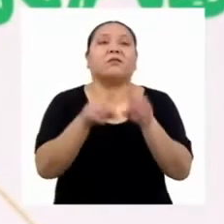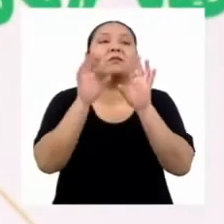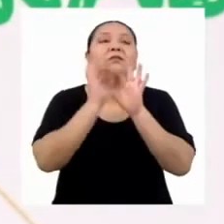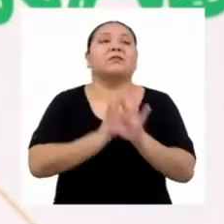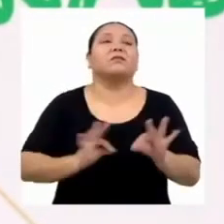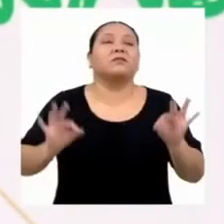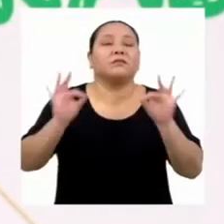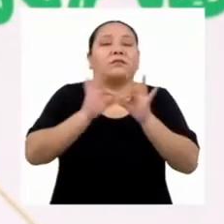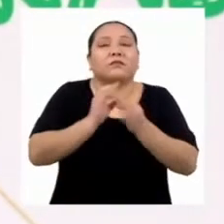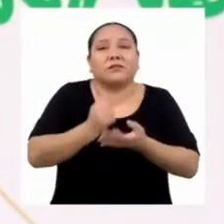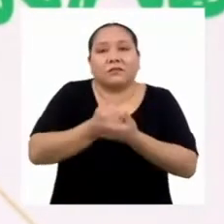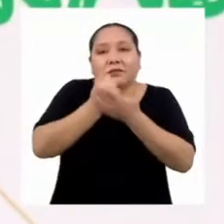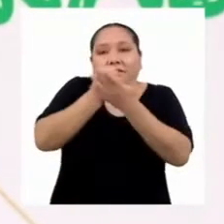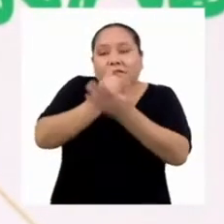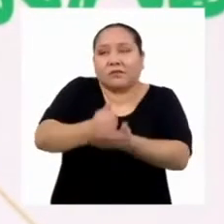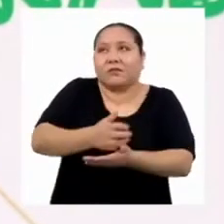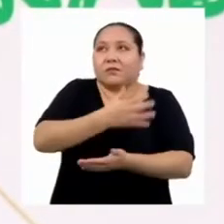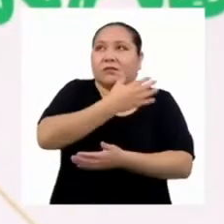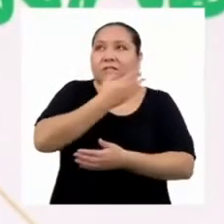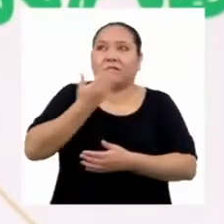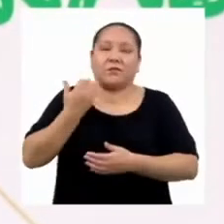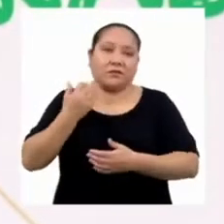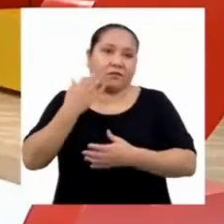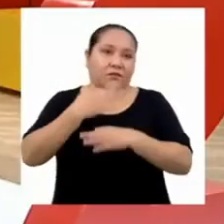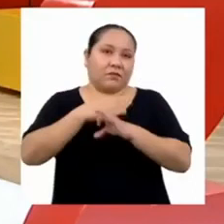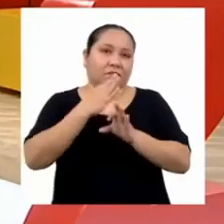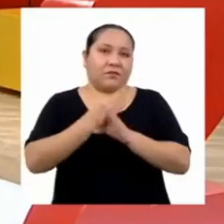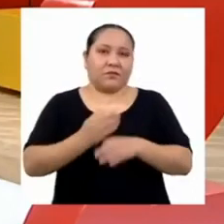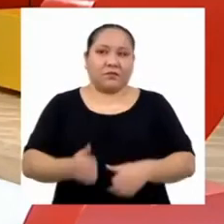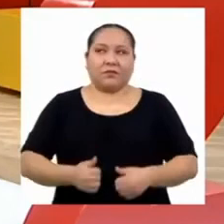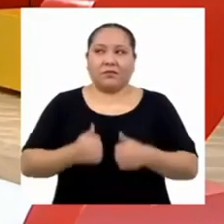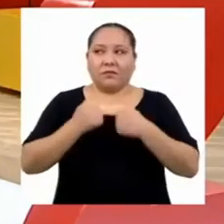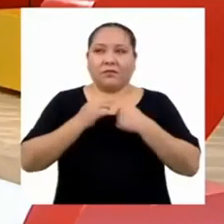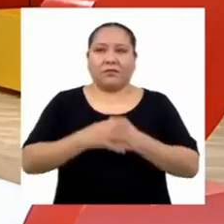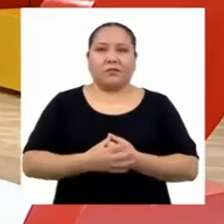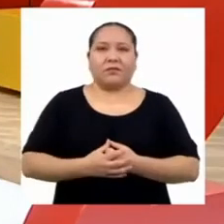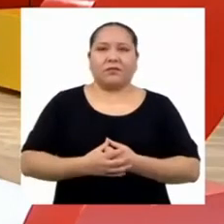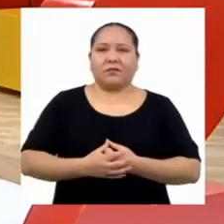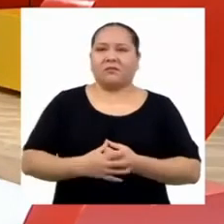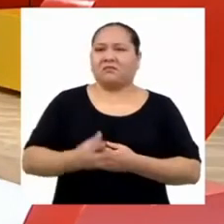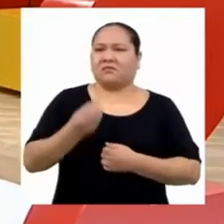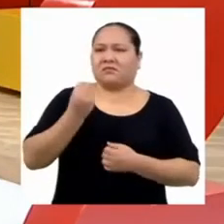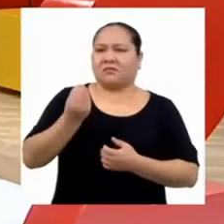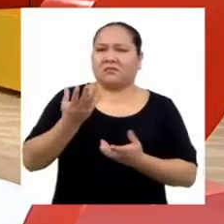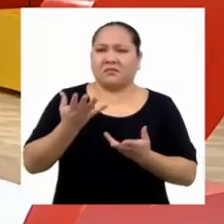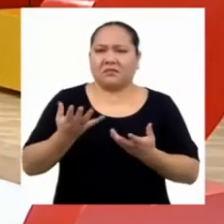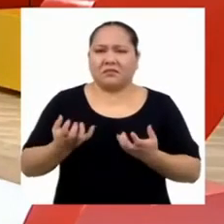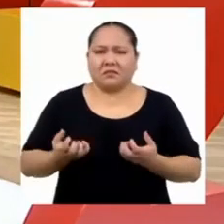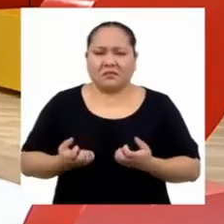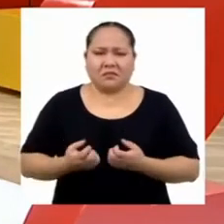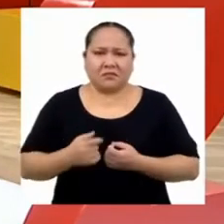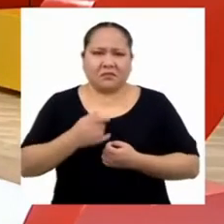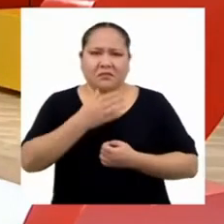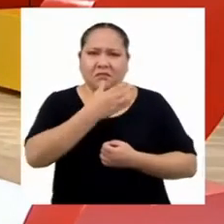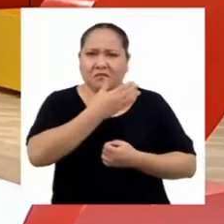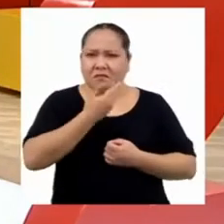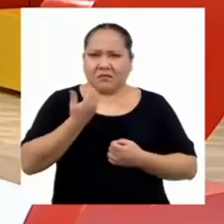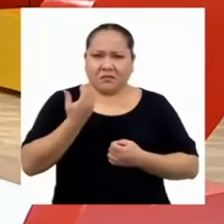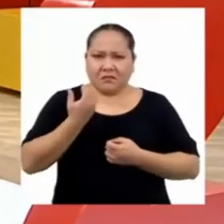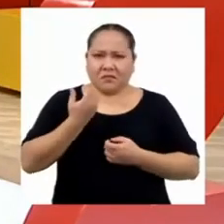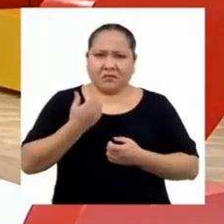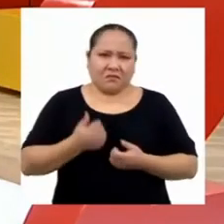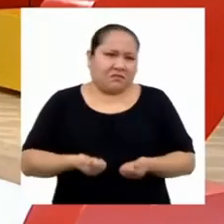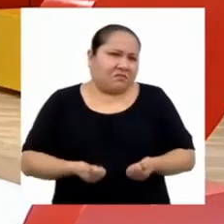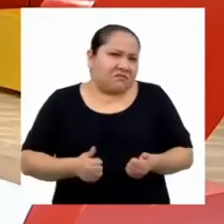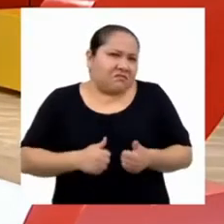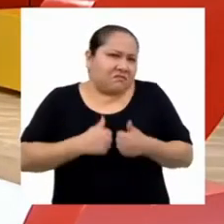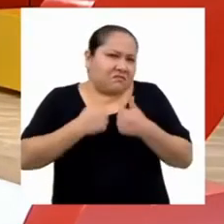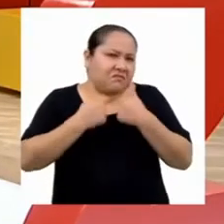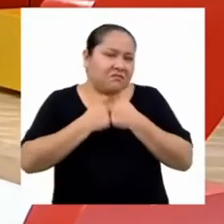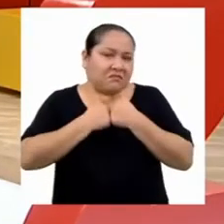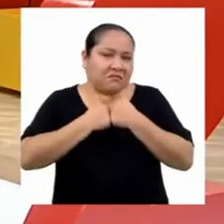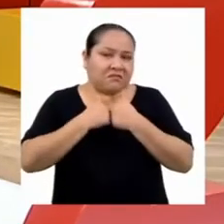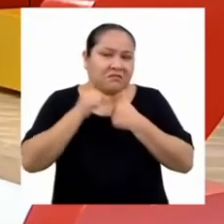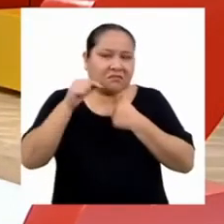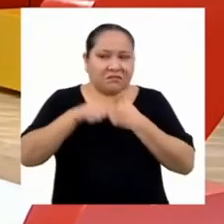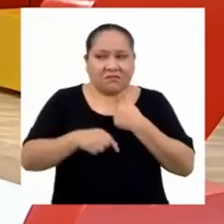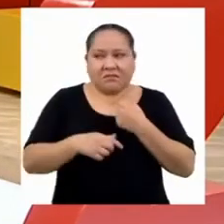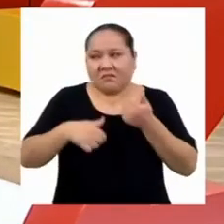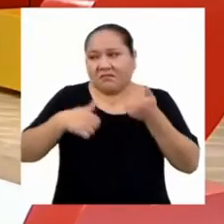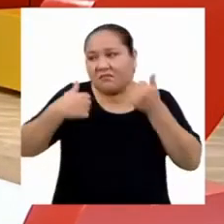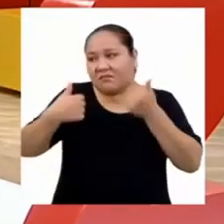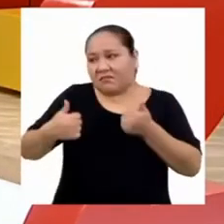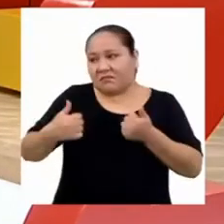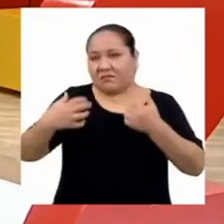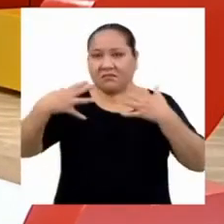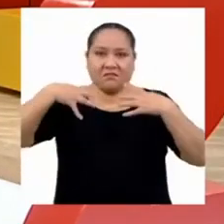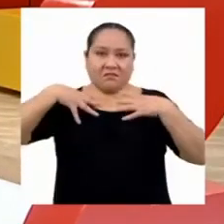contribuirán a un mejor estilo de vida. ¿Y para qué queremos un mejor estilo de vida? Pues básicamente para estar bien, para